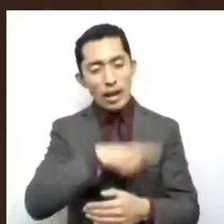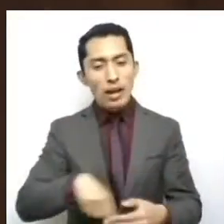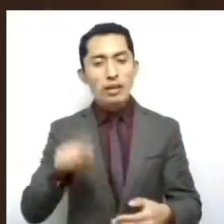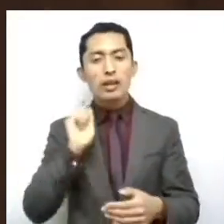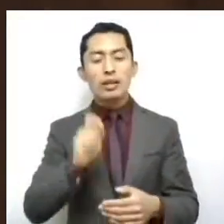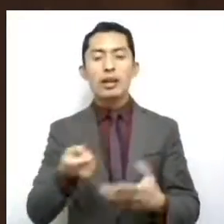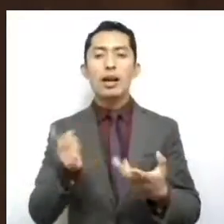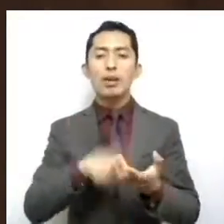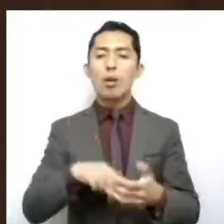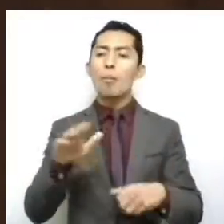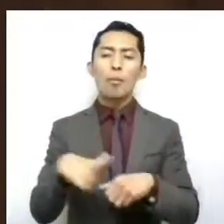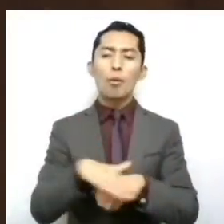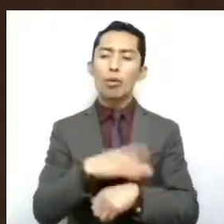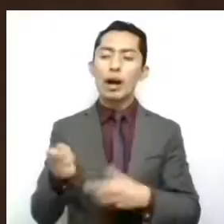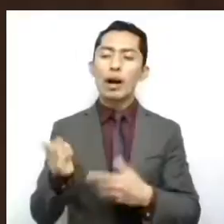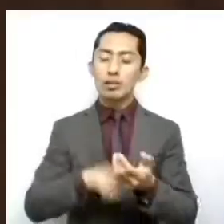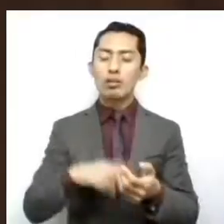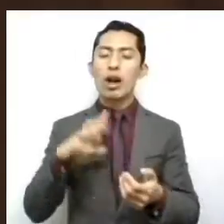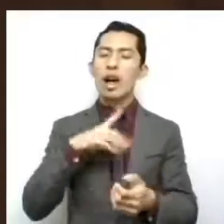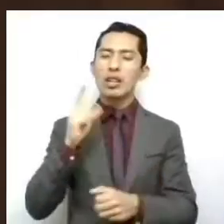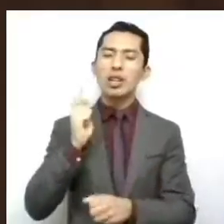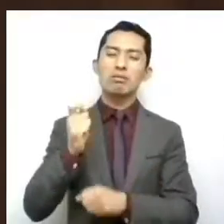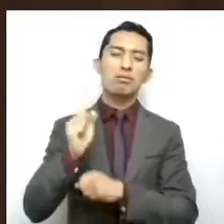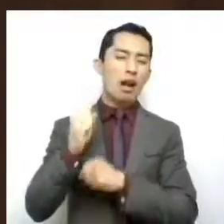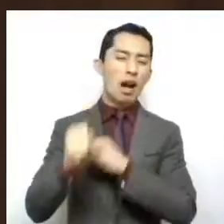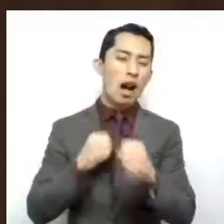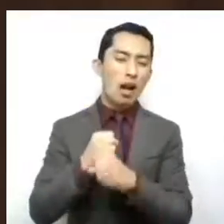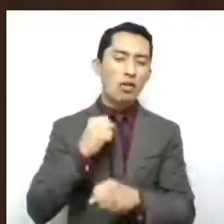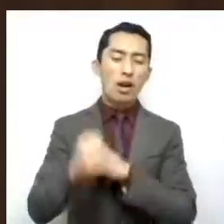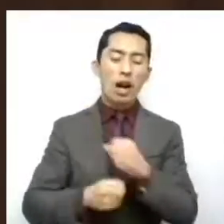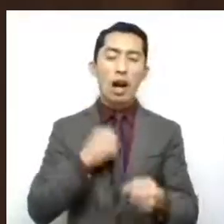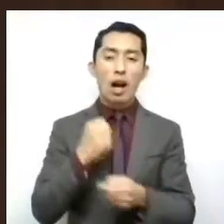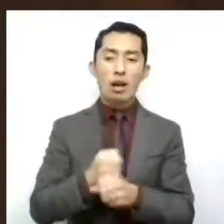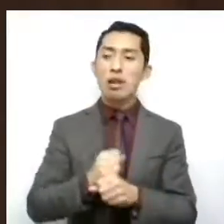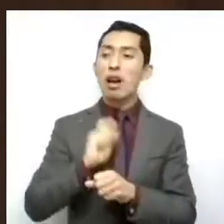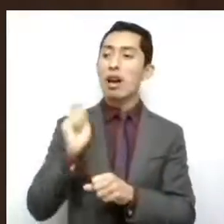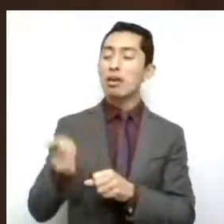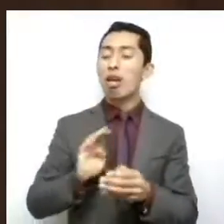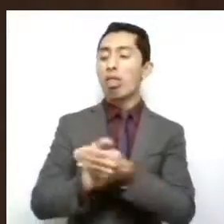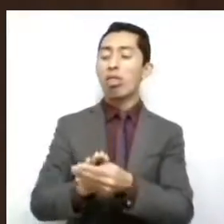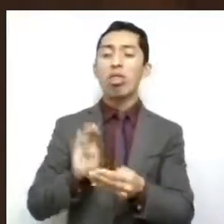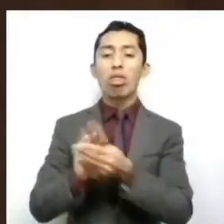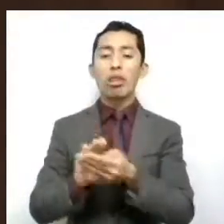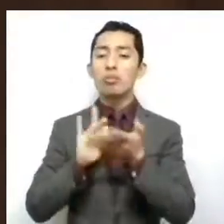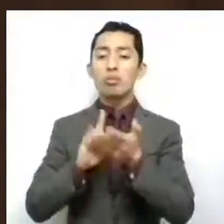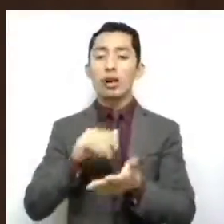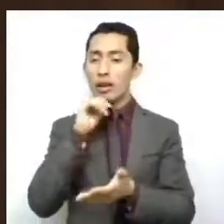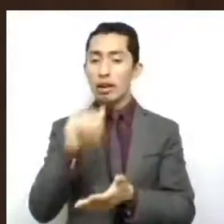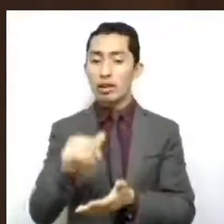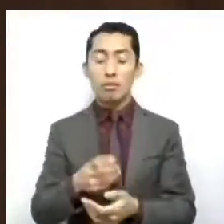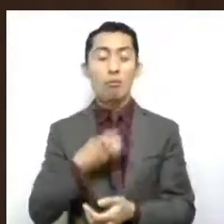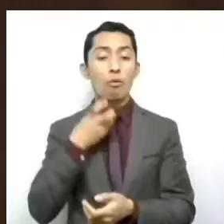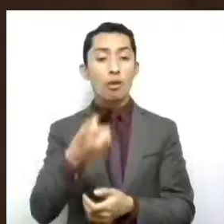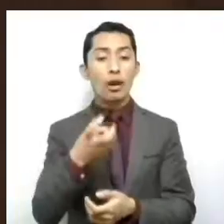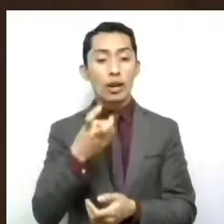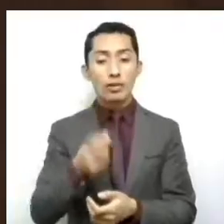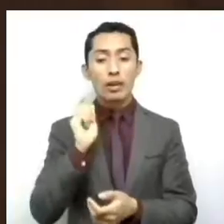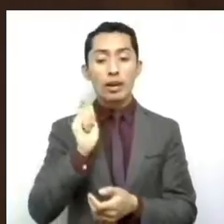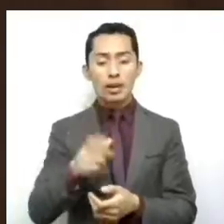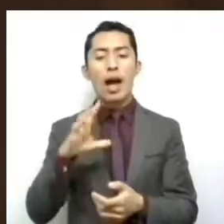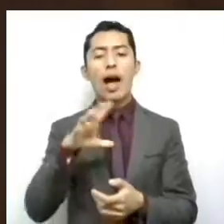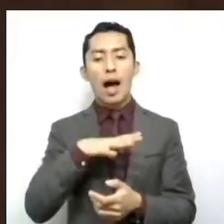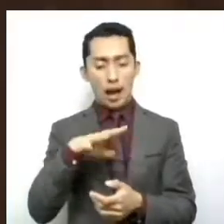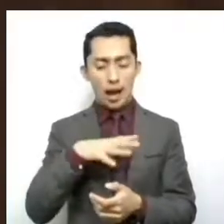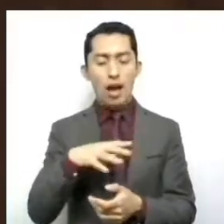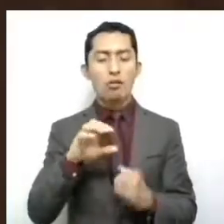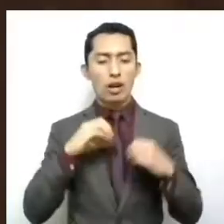causas y demandas que por muchos años han sido omitidas. A partir de ello, organizaciones de la sociedad